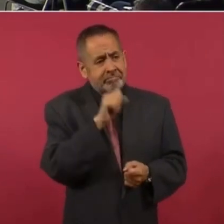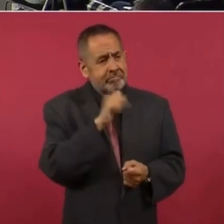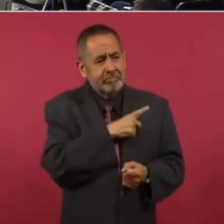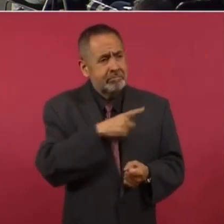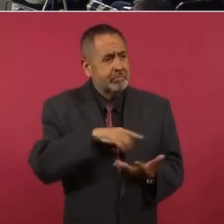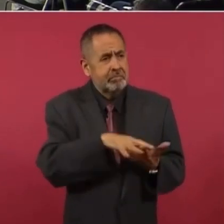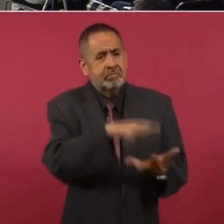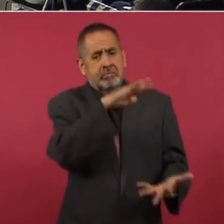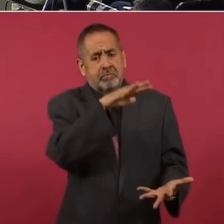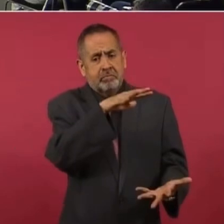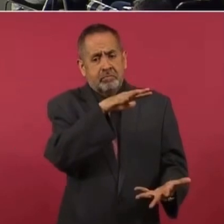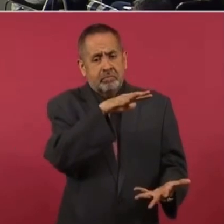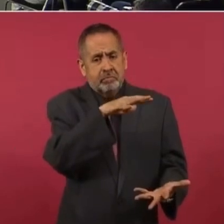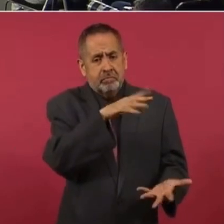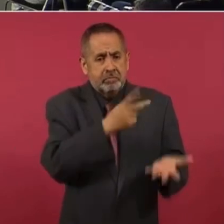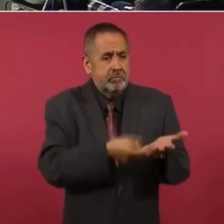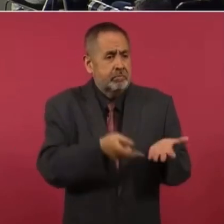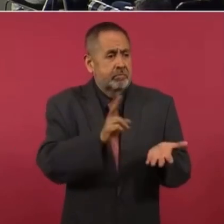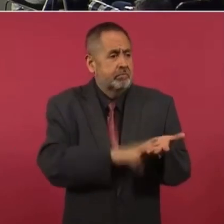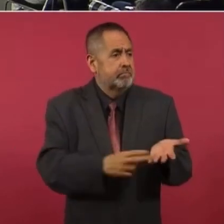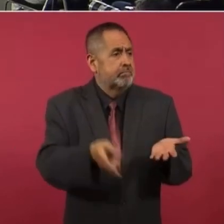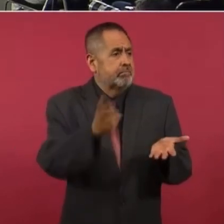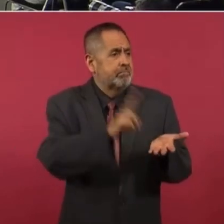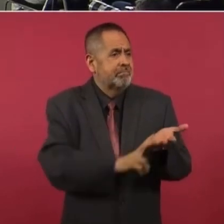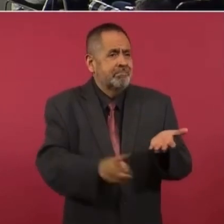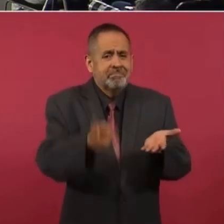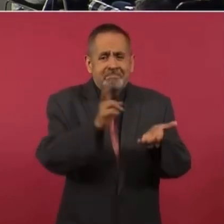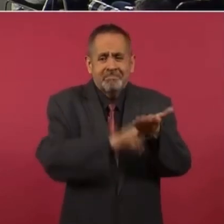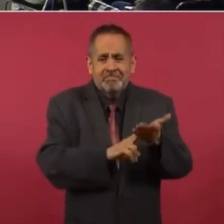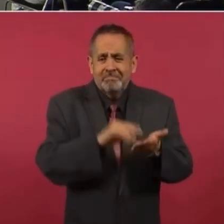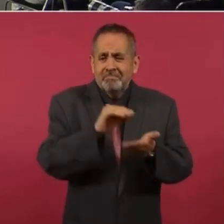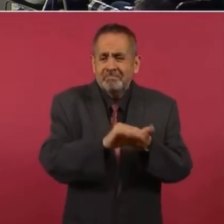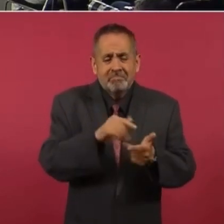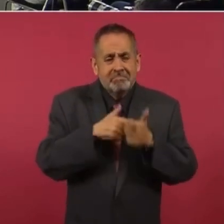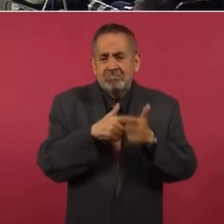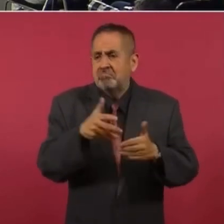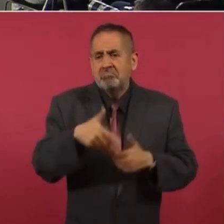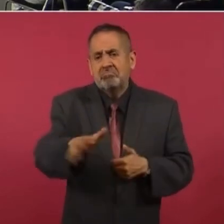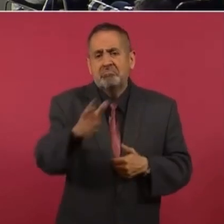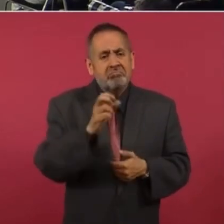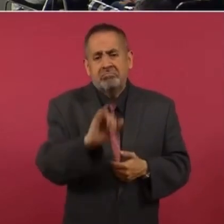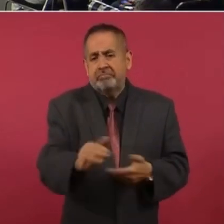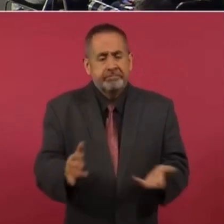y se va a seguir hacia adelante.